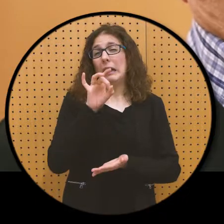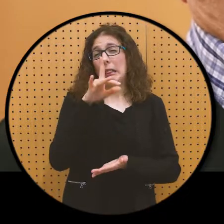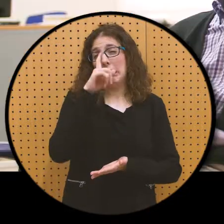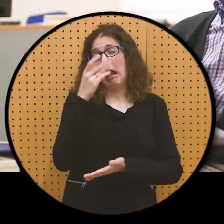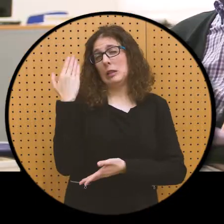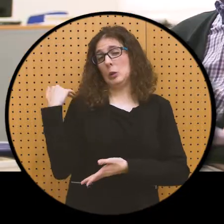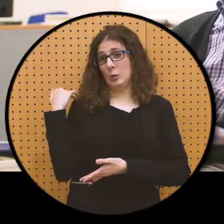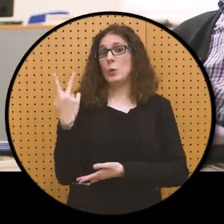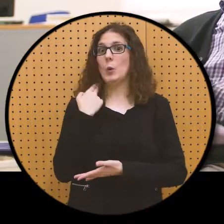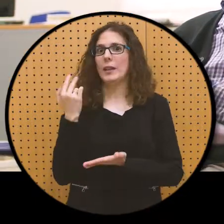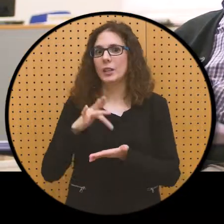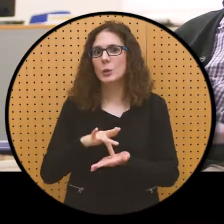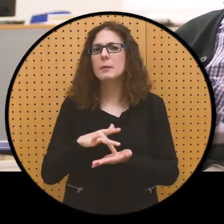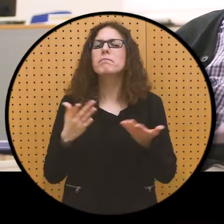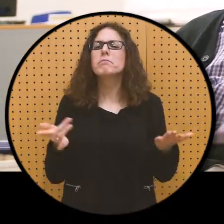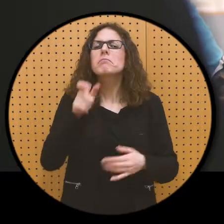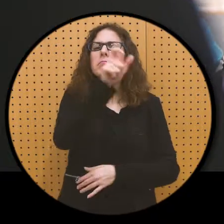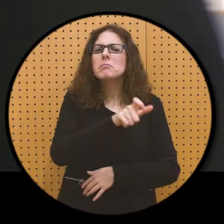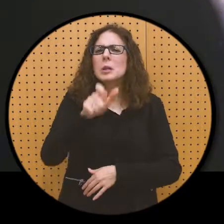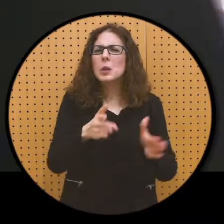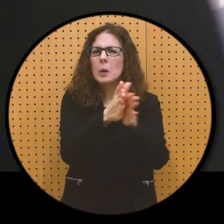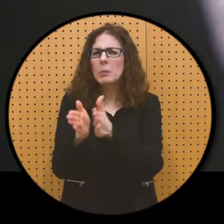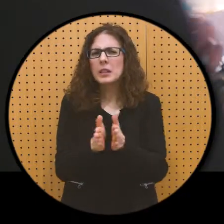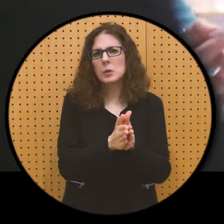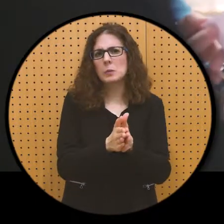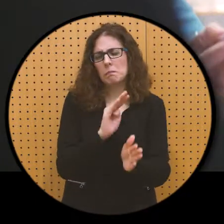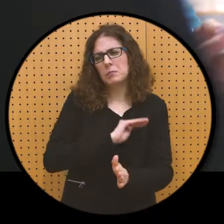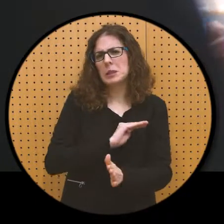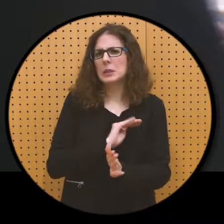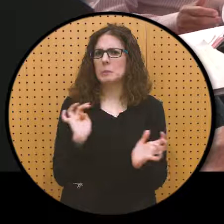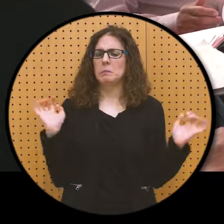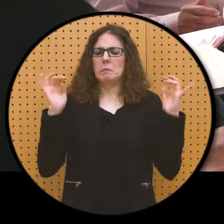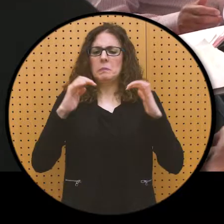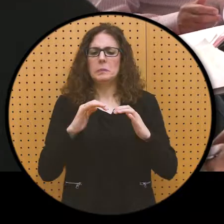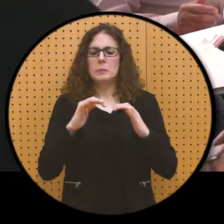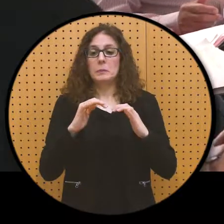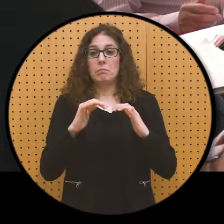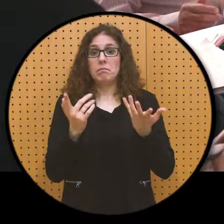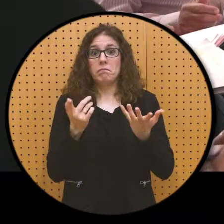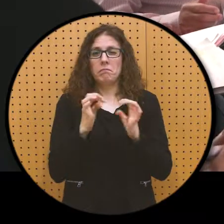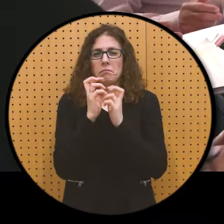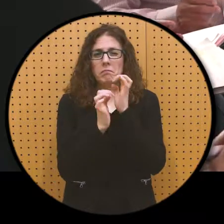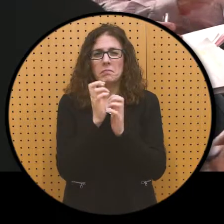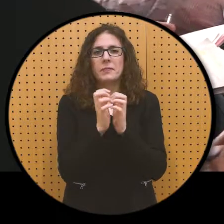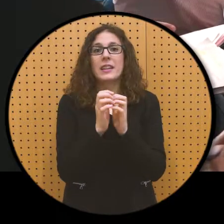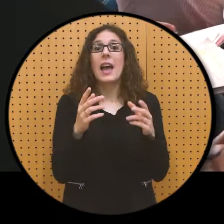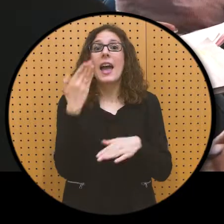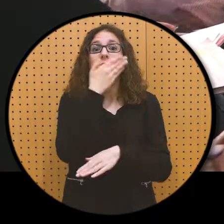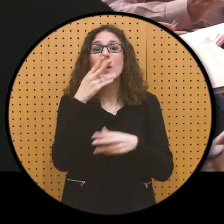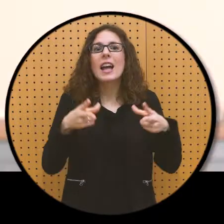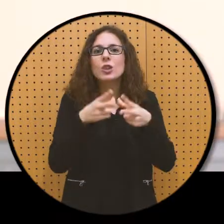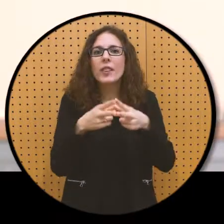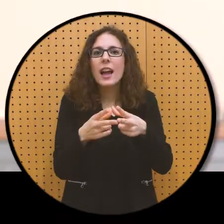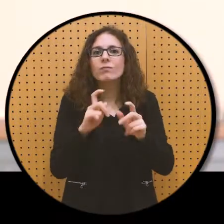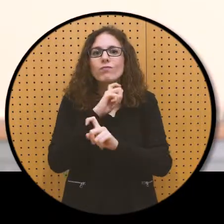hace ya 15 años. Luego nos juntamos unos cuantos compañeros y entre ellos fundamos una escuela social en